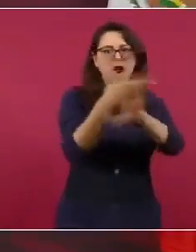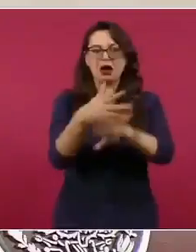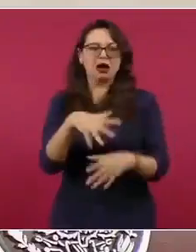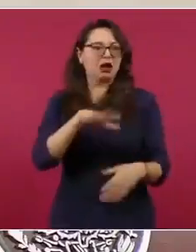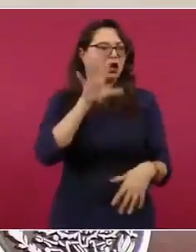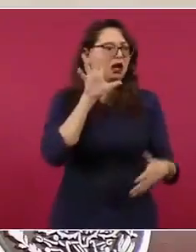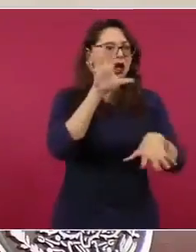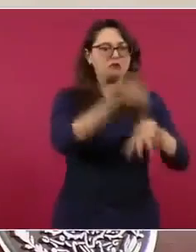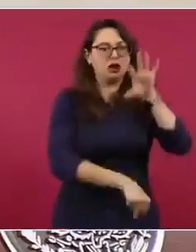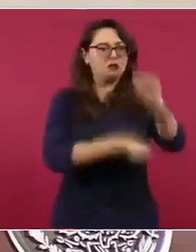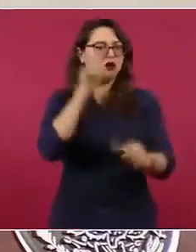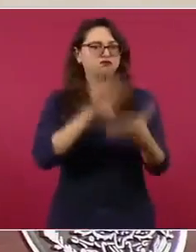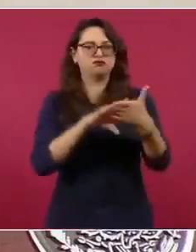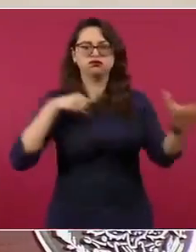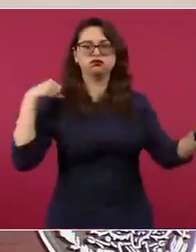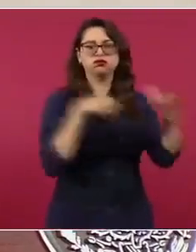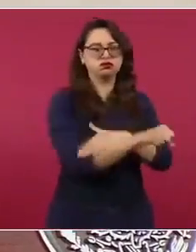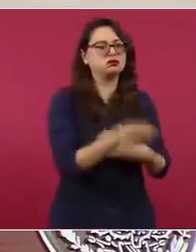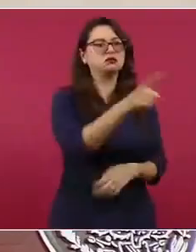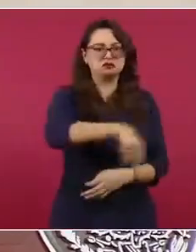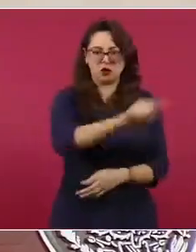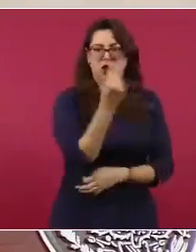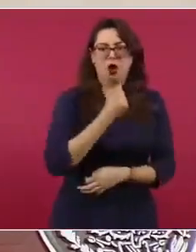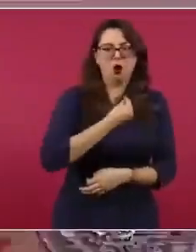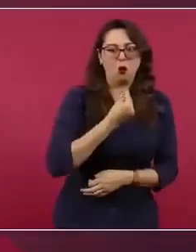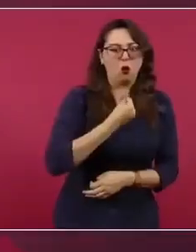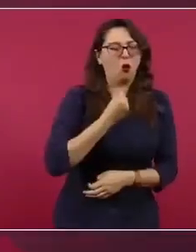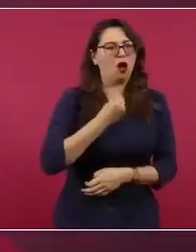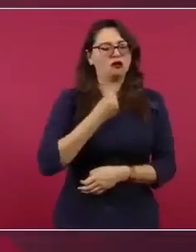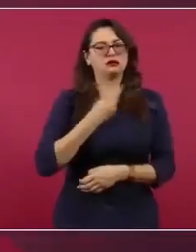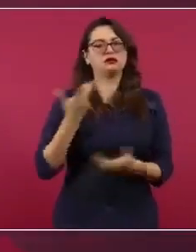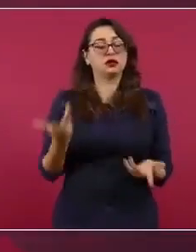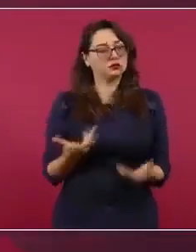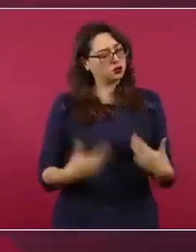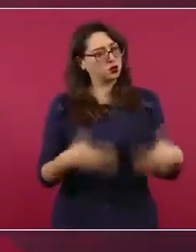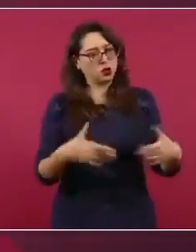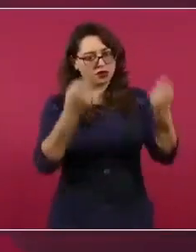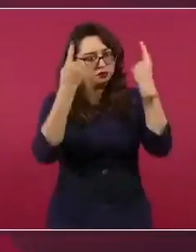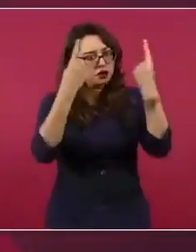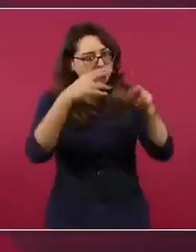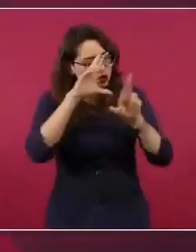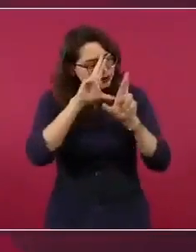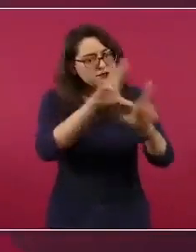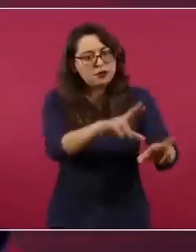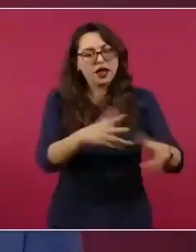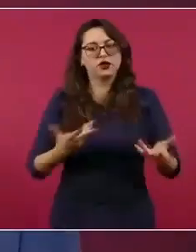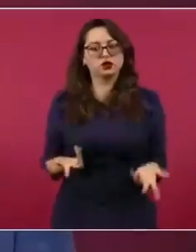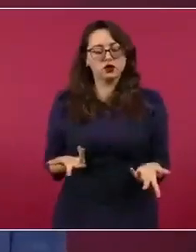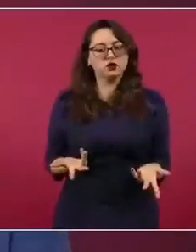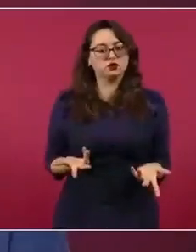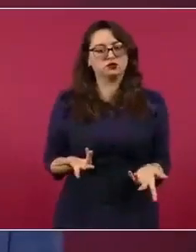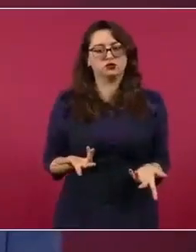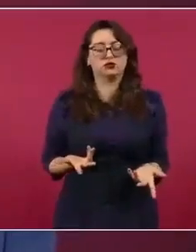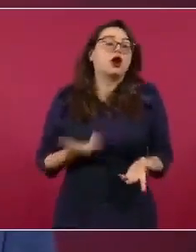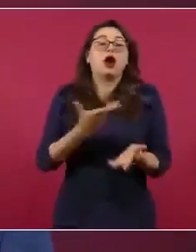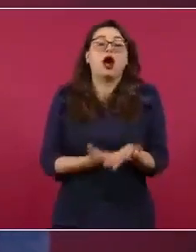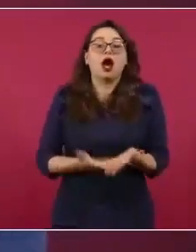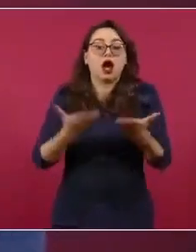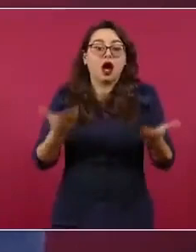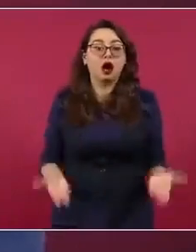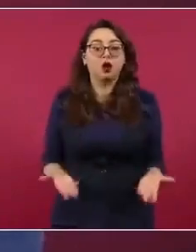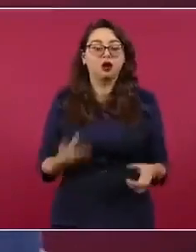mucho respeto y atención a ellos, a todos. Claro, yo también